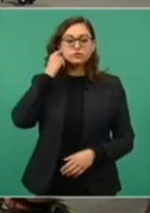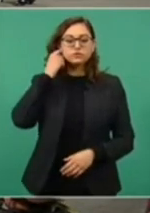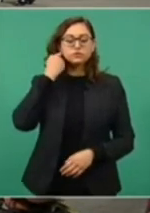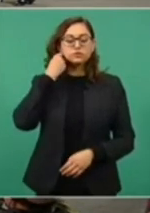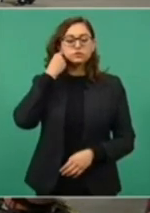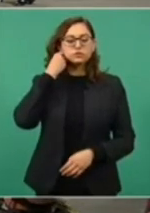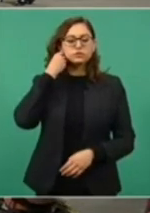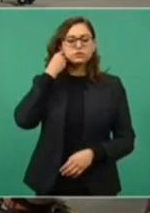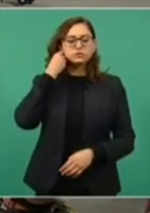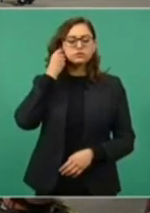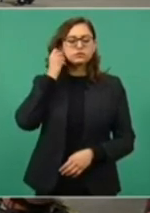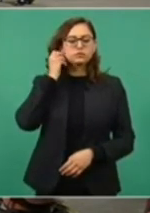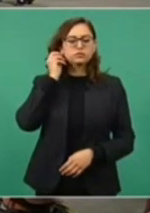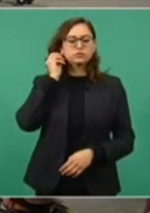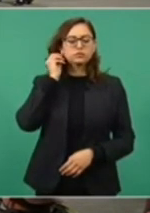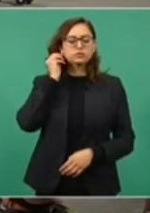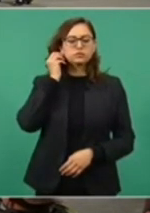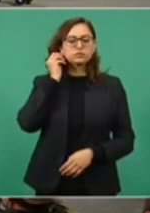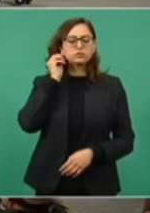Miren,